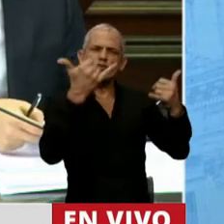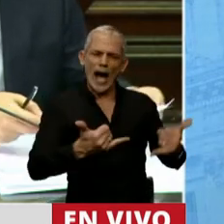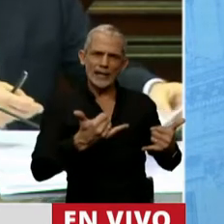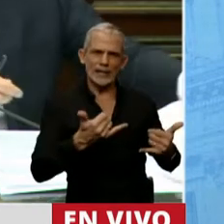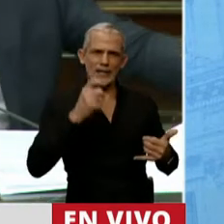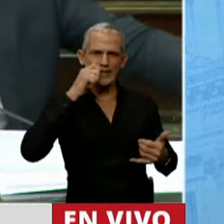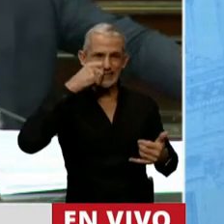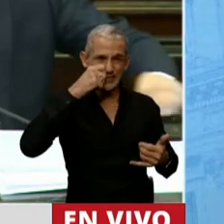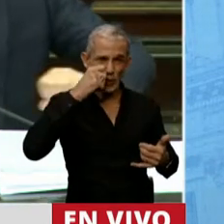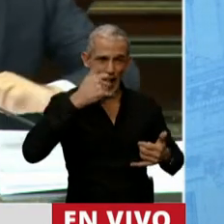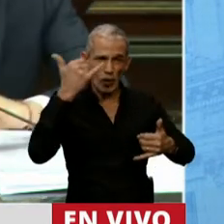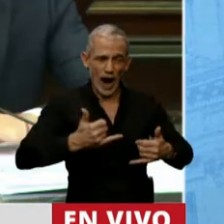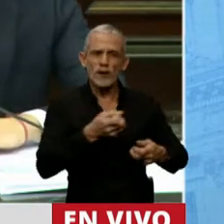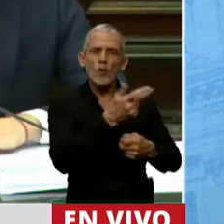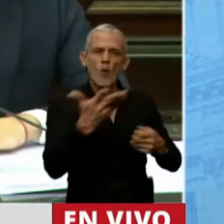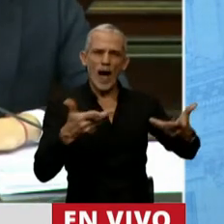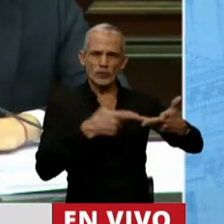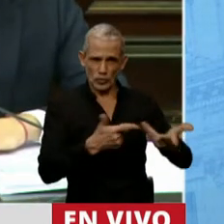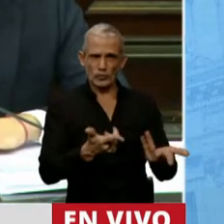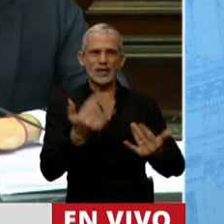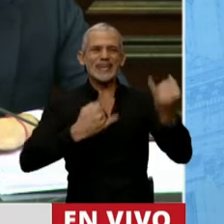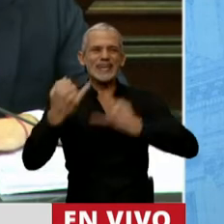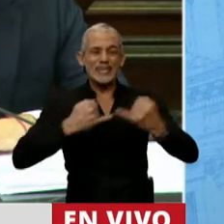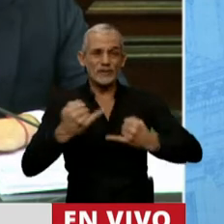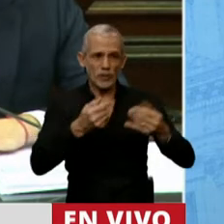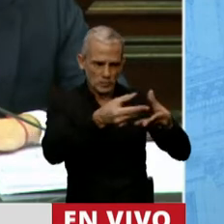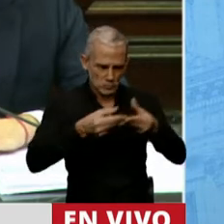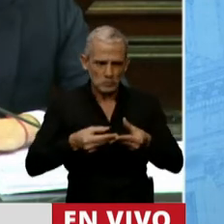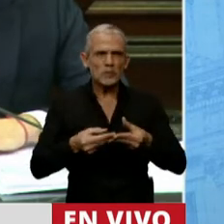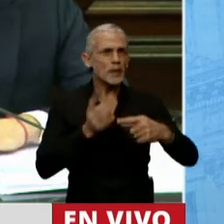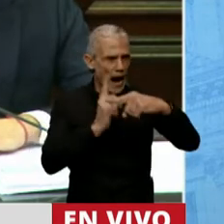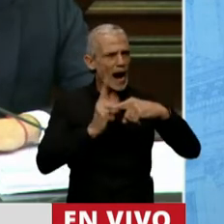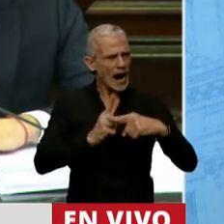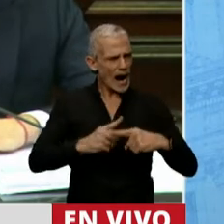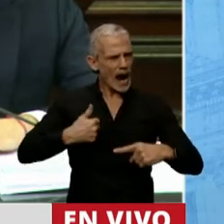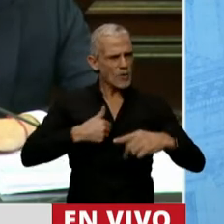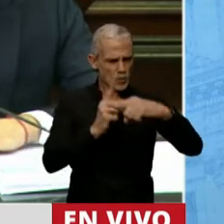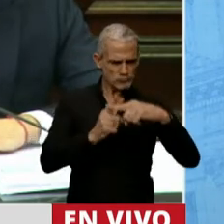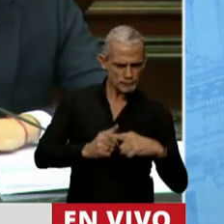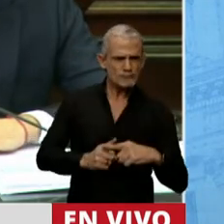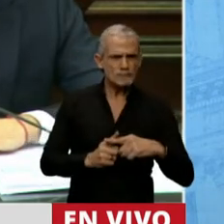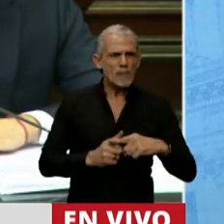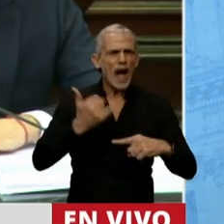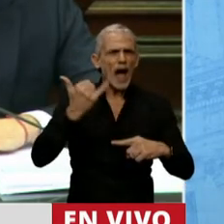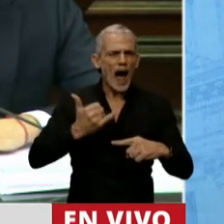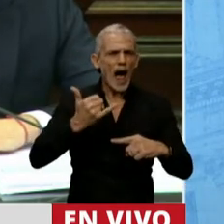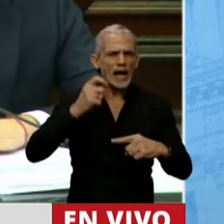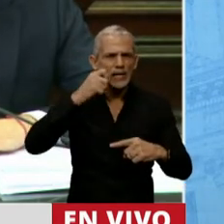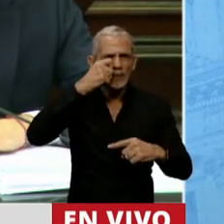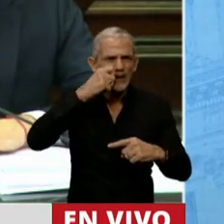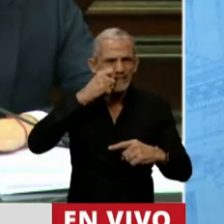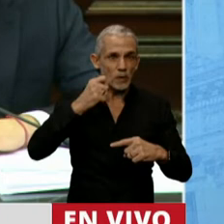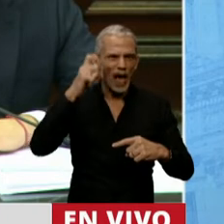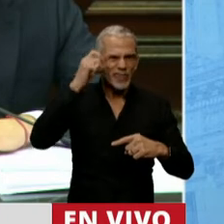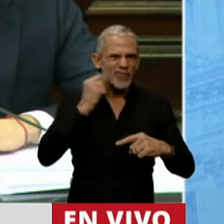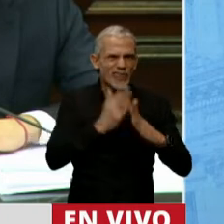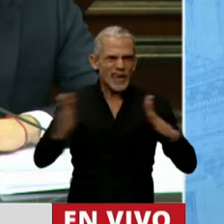¿Alcanzamos ahora en el informe que habrían sido usados la mayor parte de los kits adquiridos y según los cálculos que hemos hecho, solamente tendríamos insumos para próximos